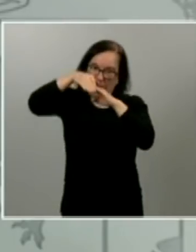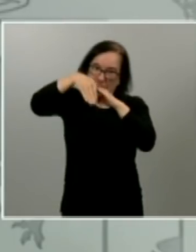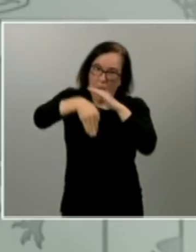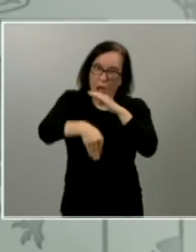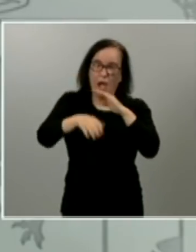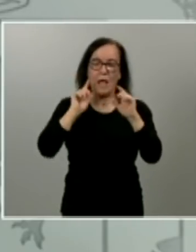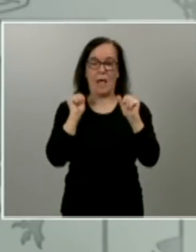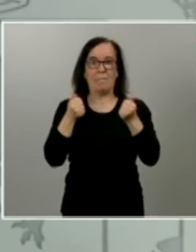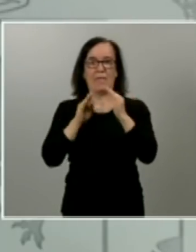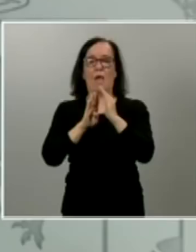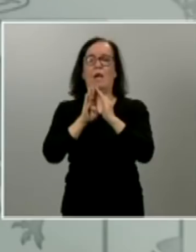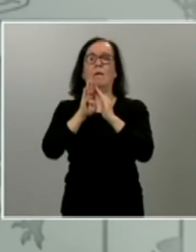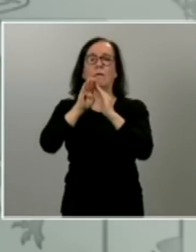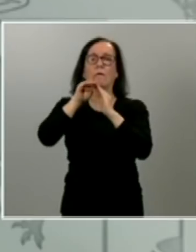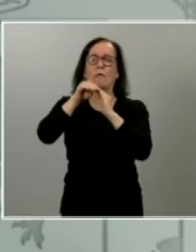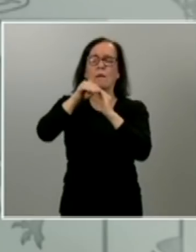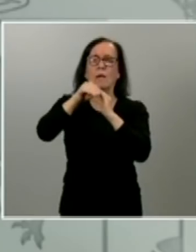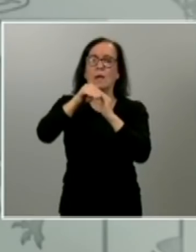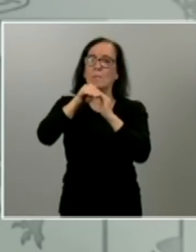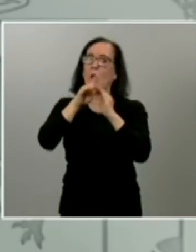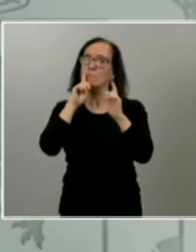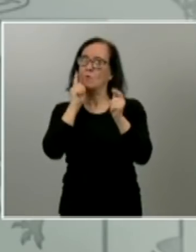descenso de la epidemia sin bajar la guardia